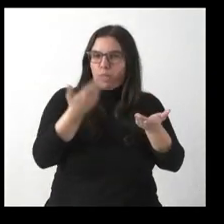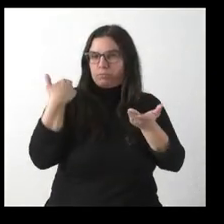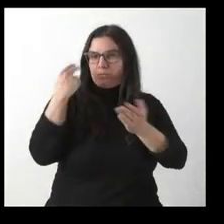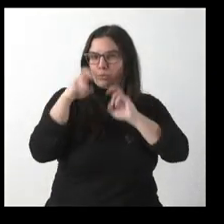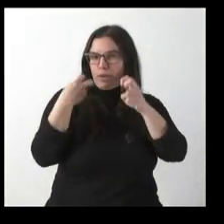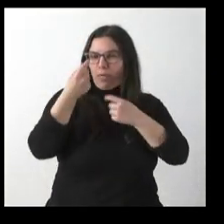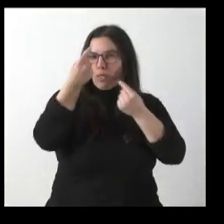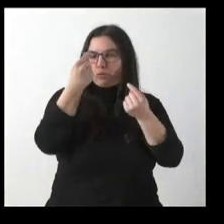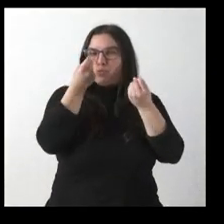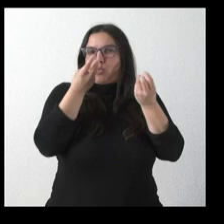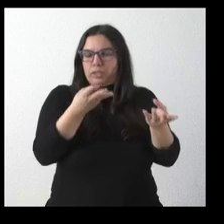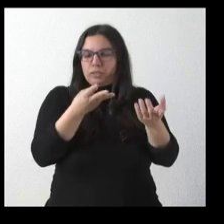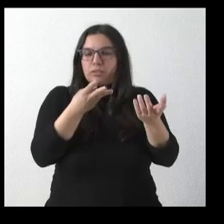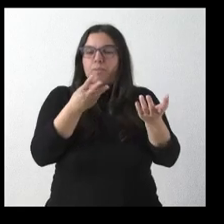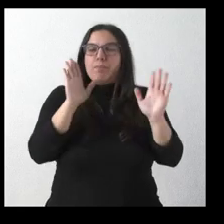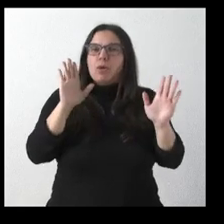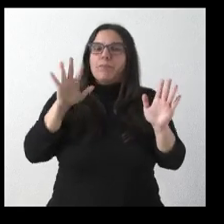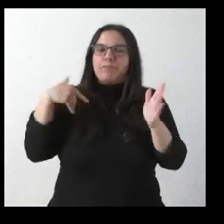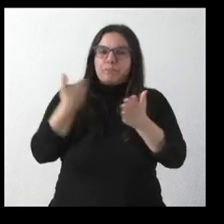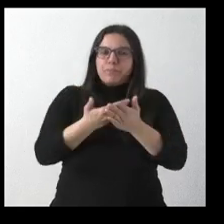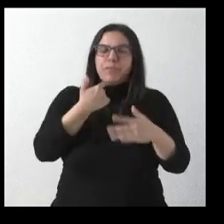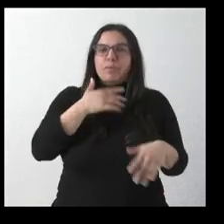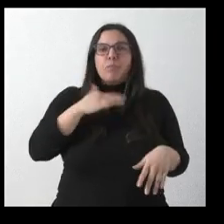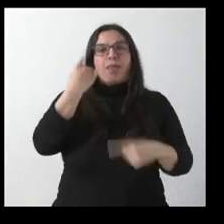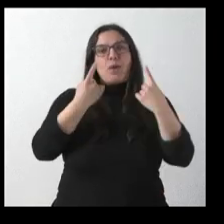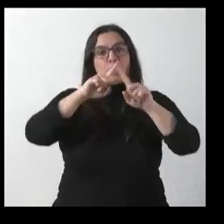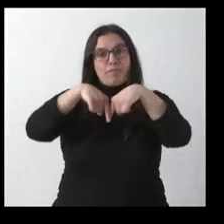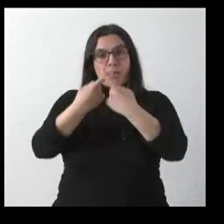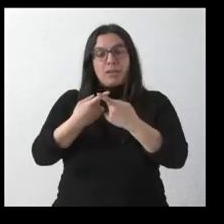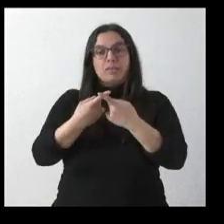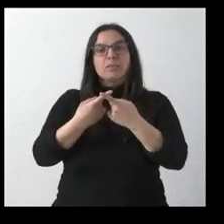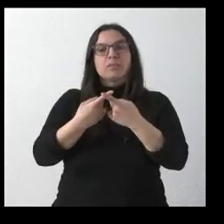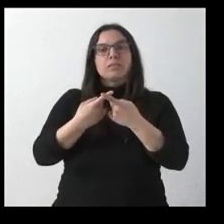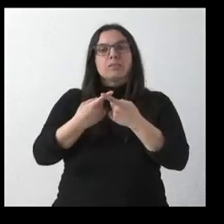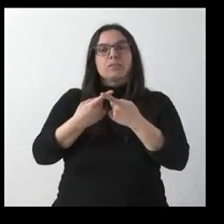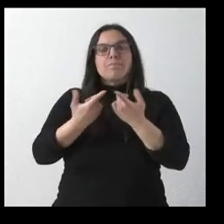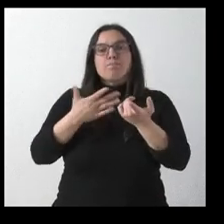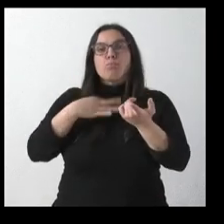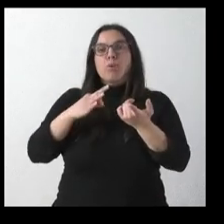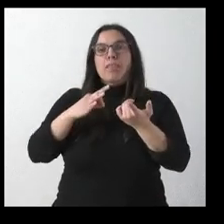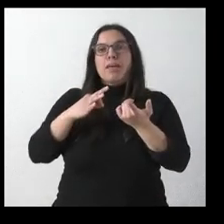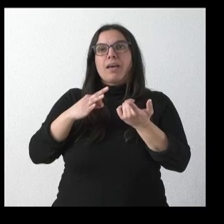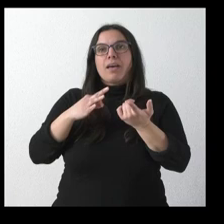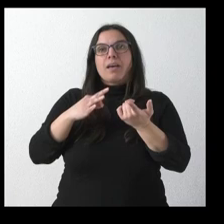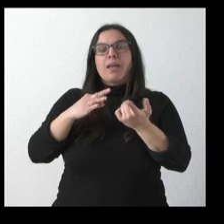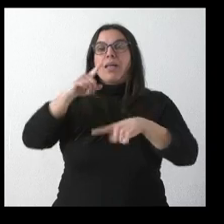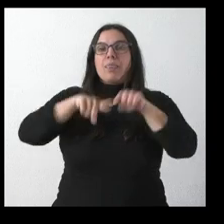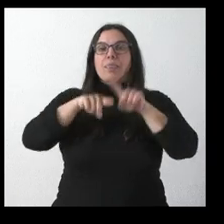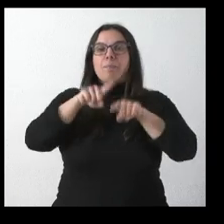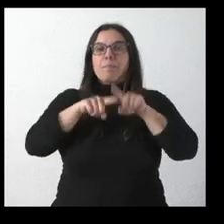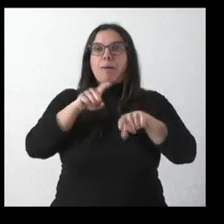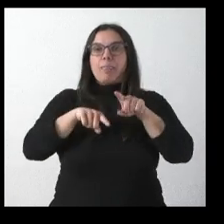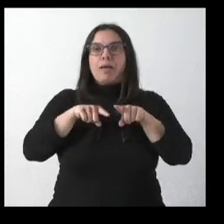este tiempo se ha hablado de la posibilidad de que haya familias contribuyentes a los que les pueda compensar más optar por la